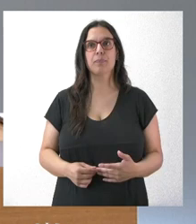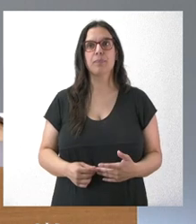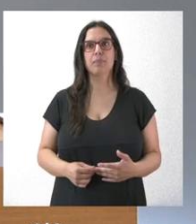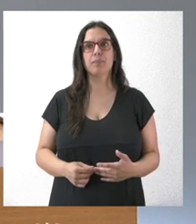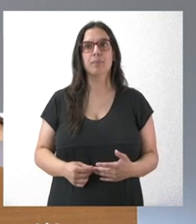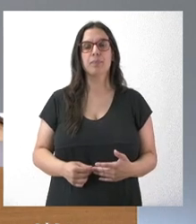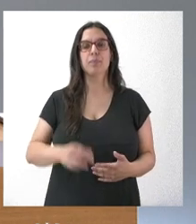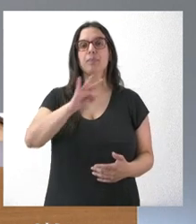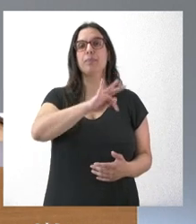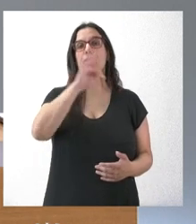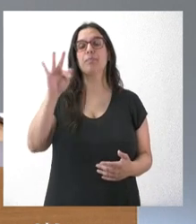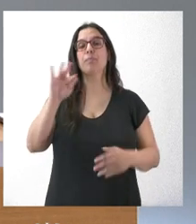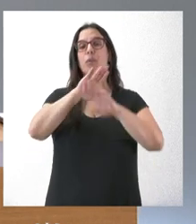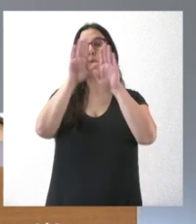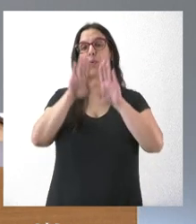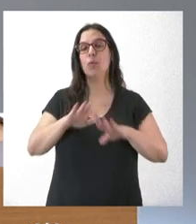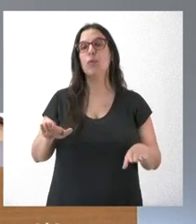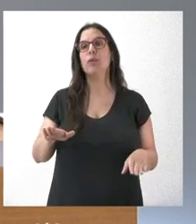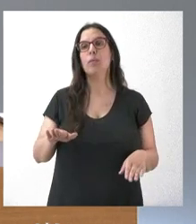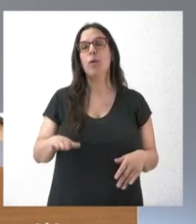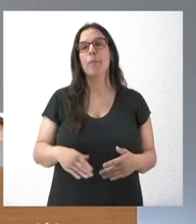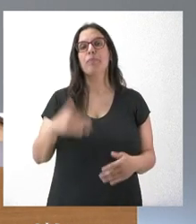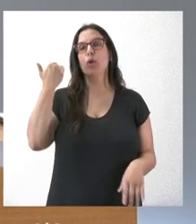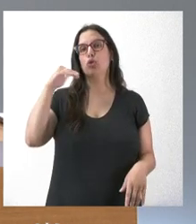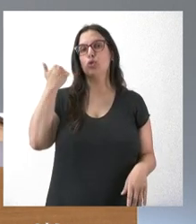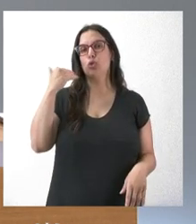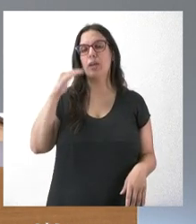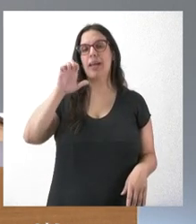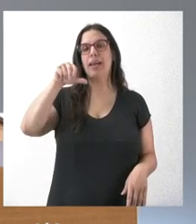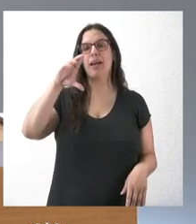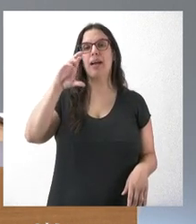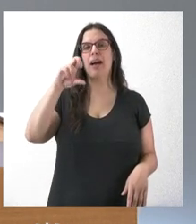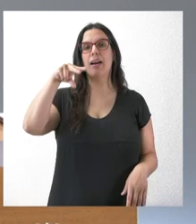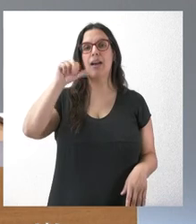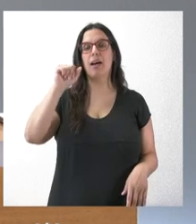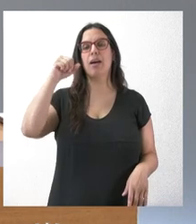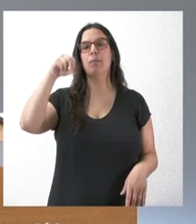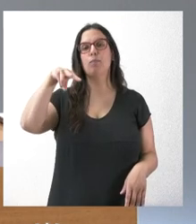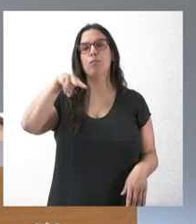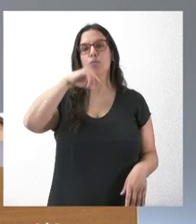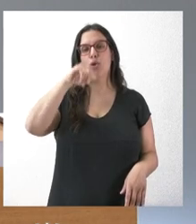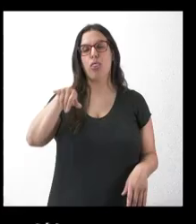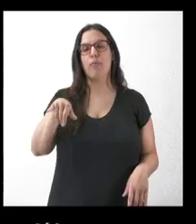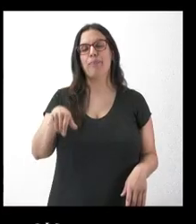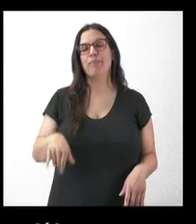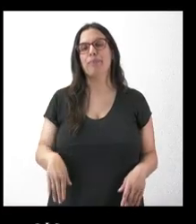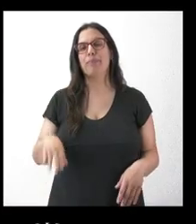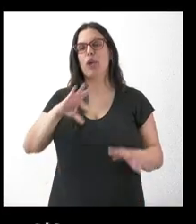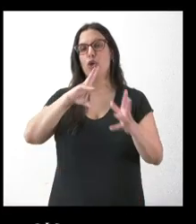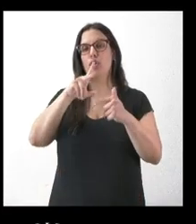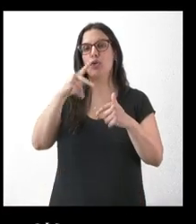Pues vamos a cerrar entonces este turno de preguntas en Soria con Encarna Muñoz de Soria Noticias. Cuando quieras, Encarna. Buenos días.